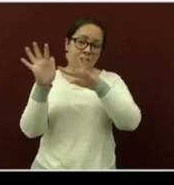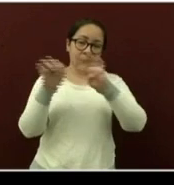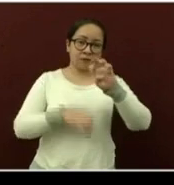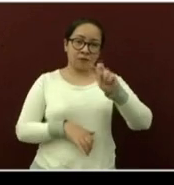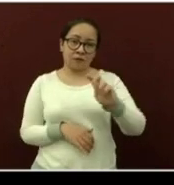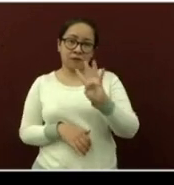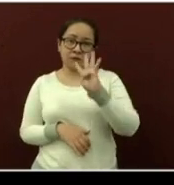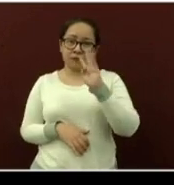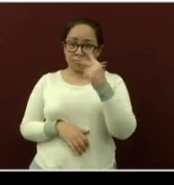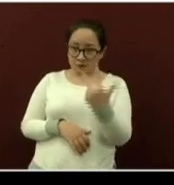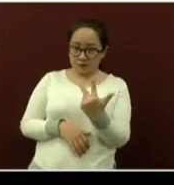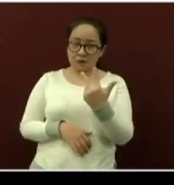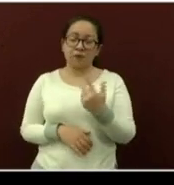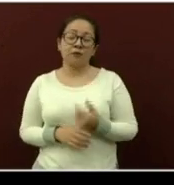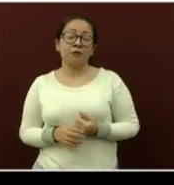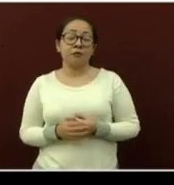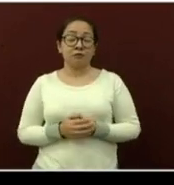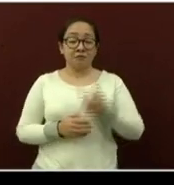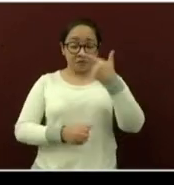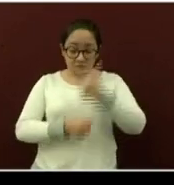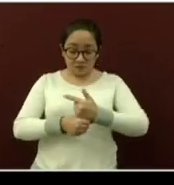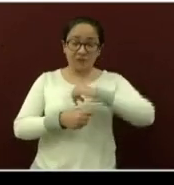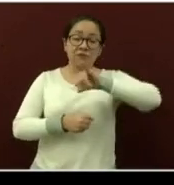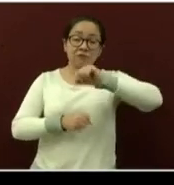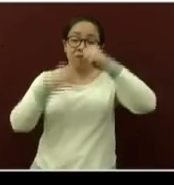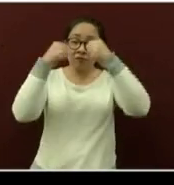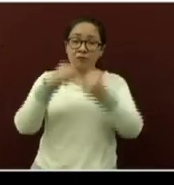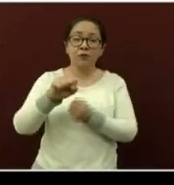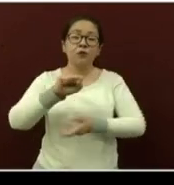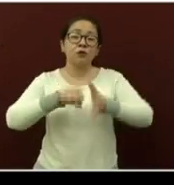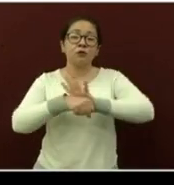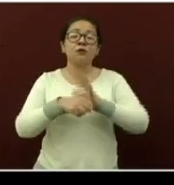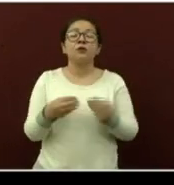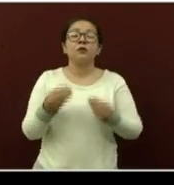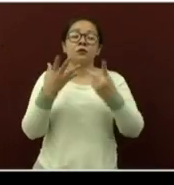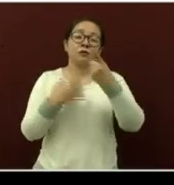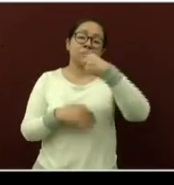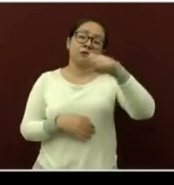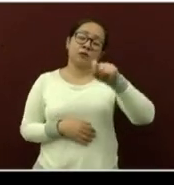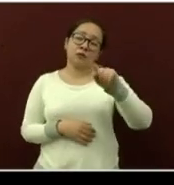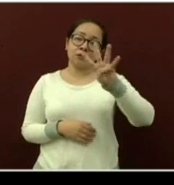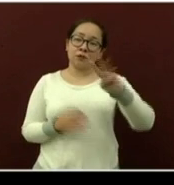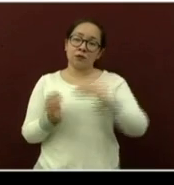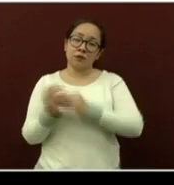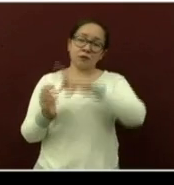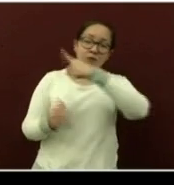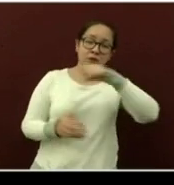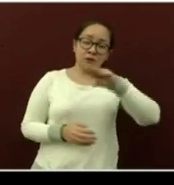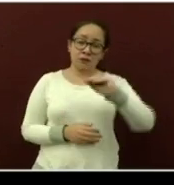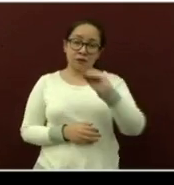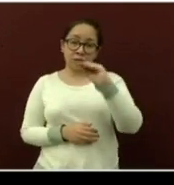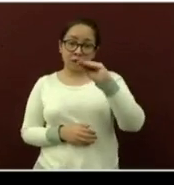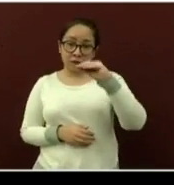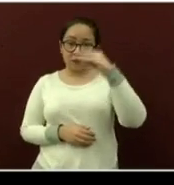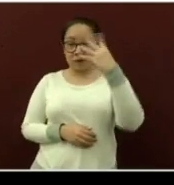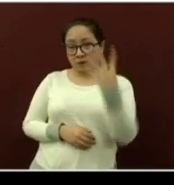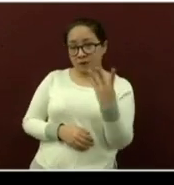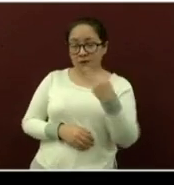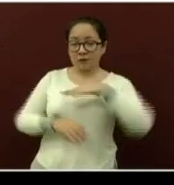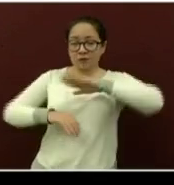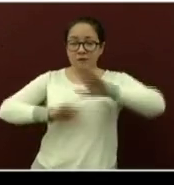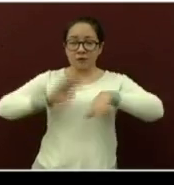Han dado positivo a las pruebas confirmatorias 124 mil 194 y han fallecido